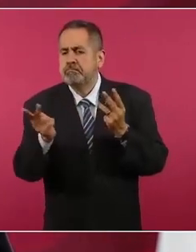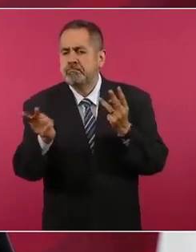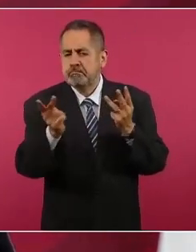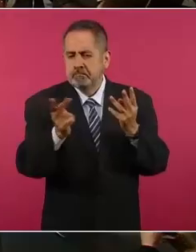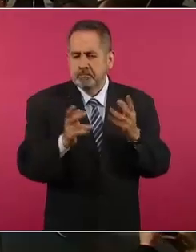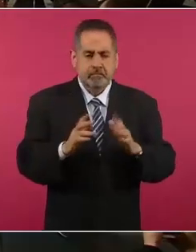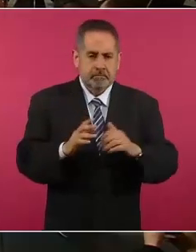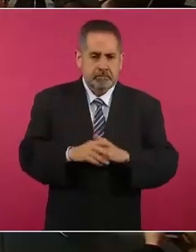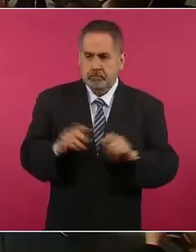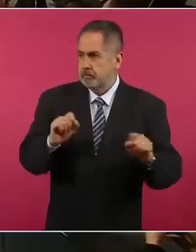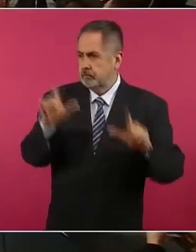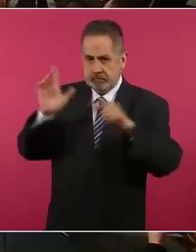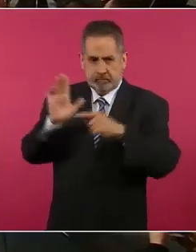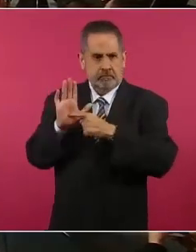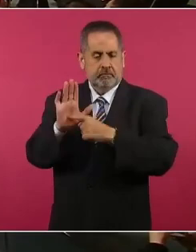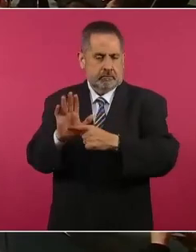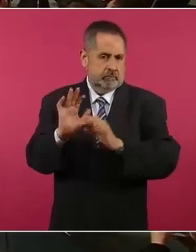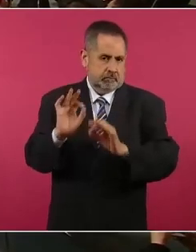¿Por qué no la pones?